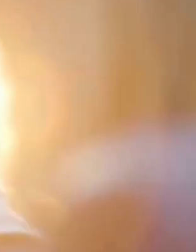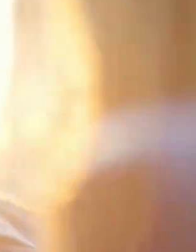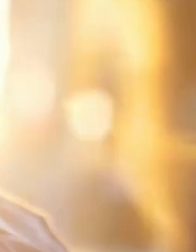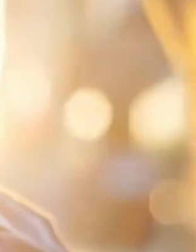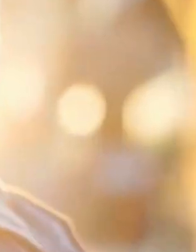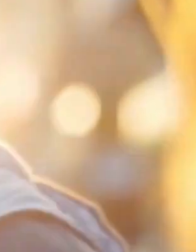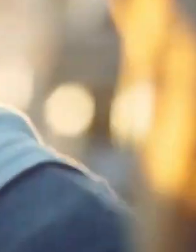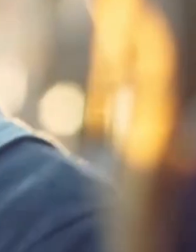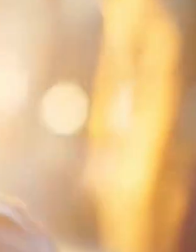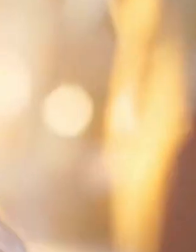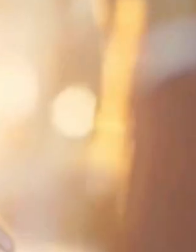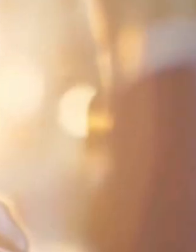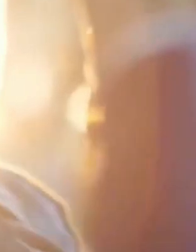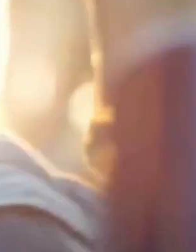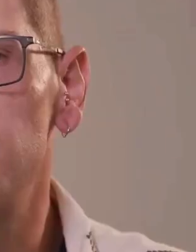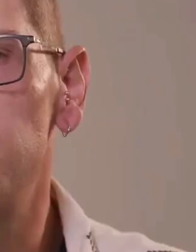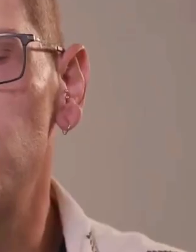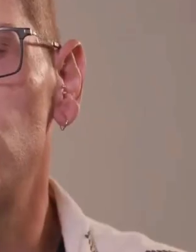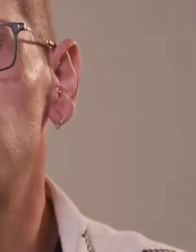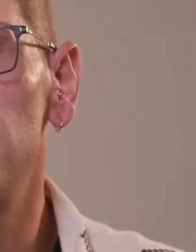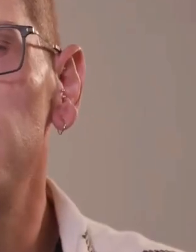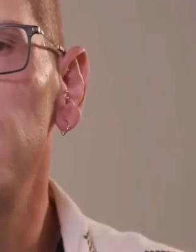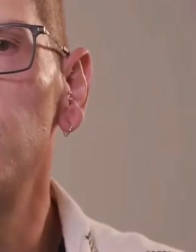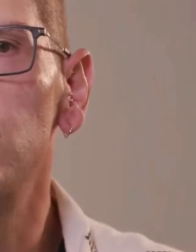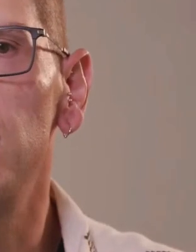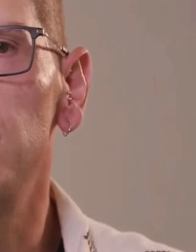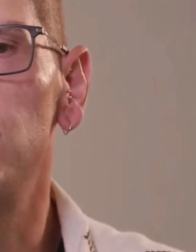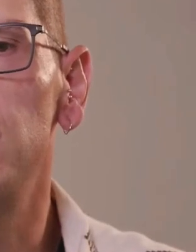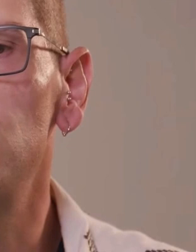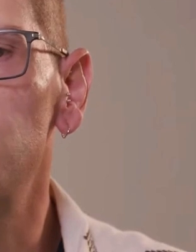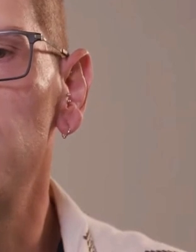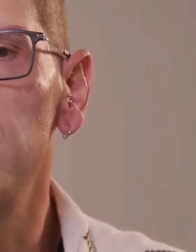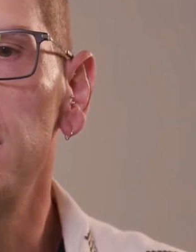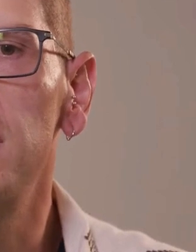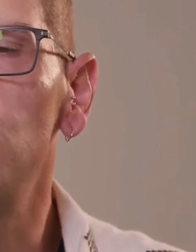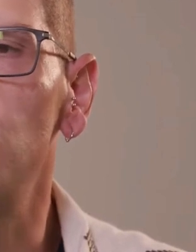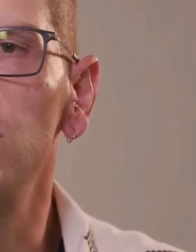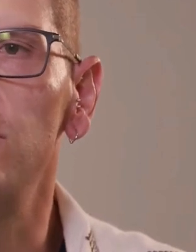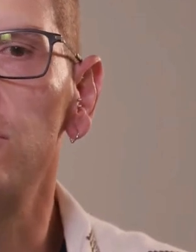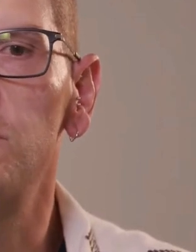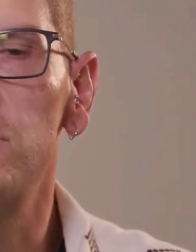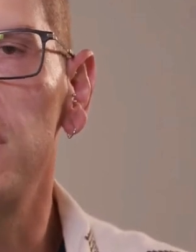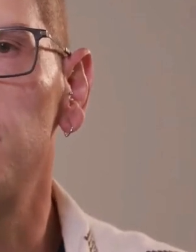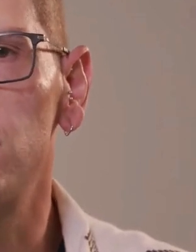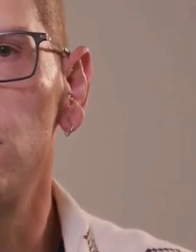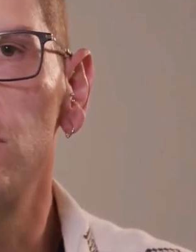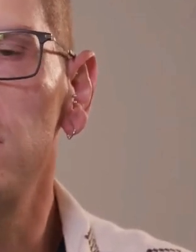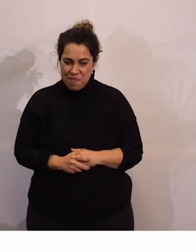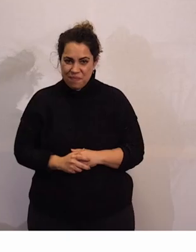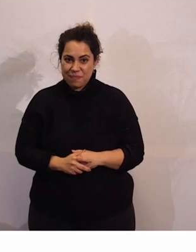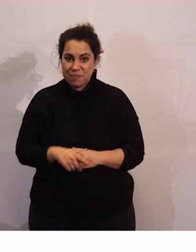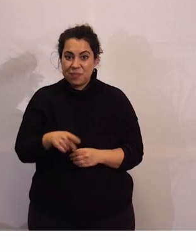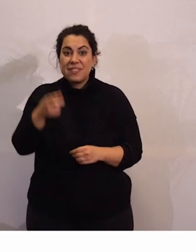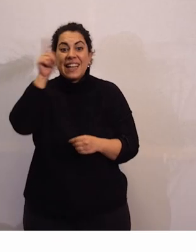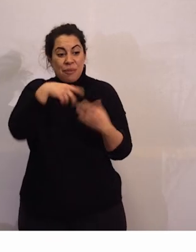por delante para lograr el poder de las personas. Pues nosotros lo que reivindicamos es los derechos fundamentales que tiene todo el mundo, no solo por ser personas